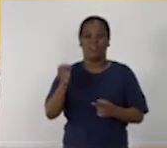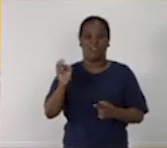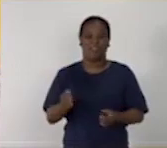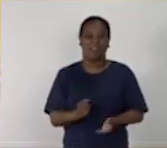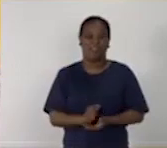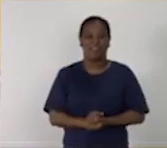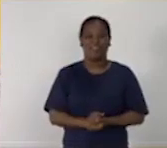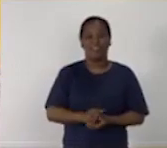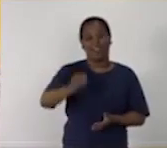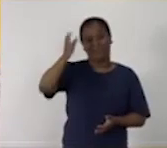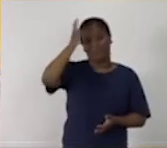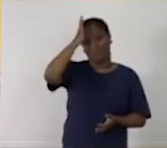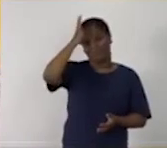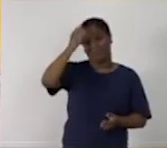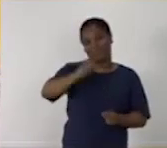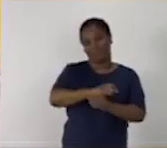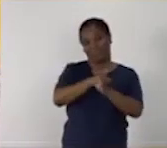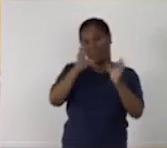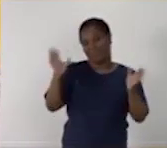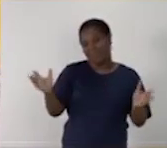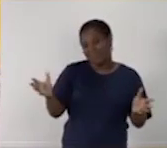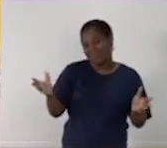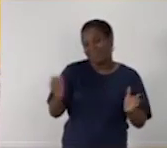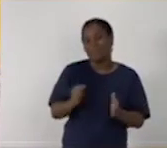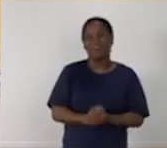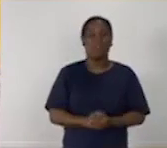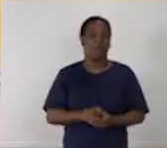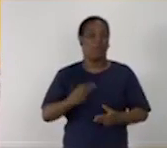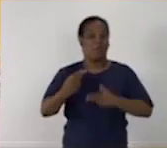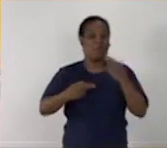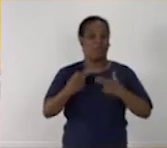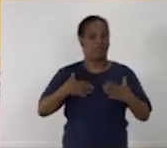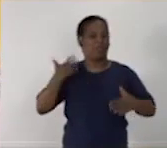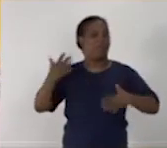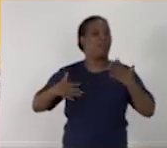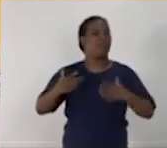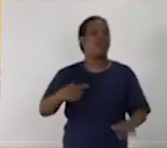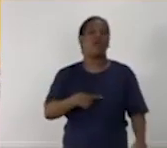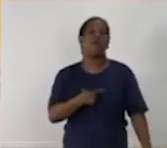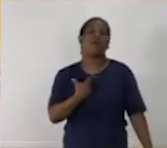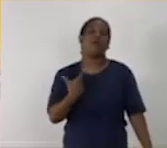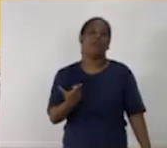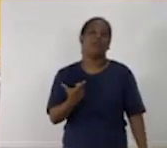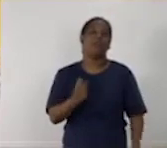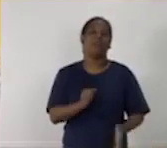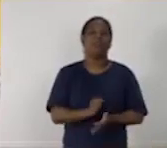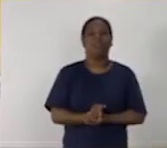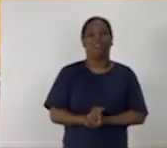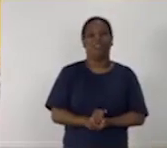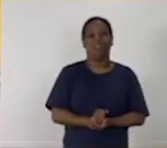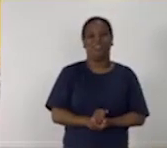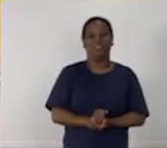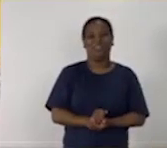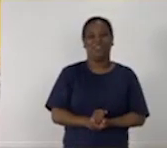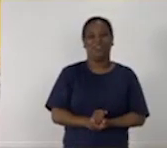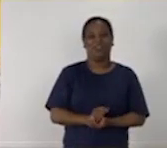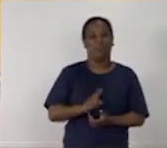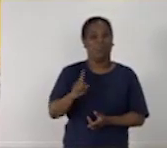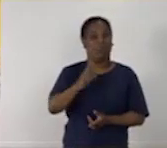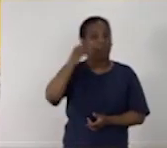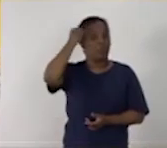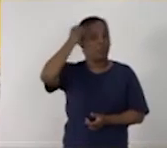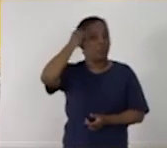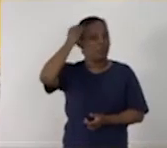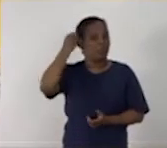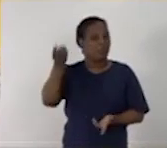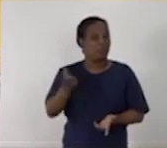aire libre en las escuelas cuando presentaban los módulos culturales o los matutinos. No se preocupen,